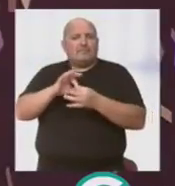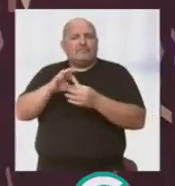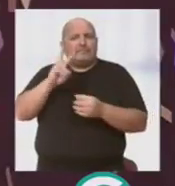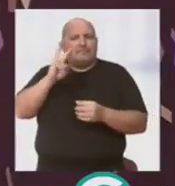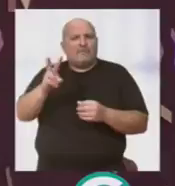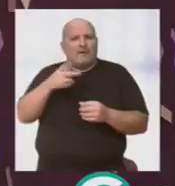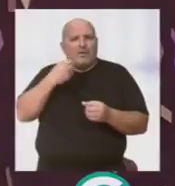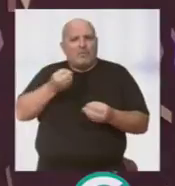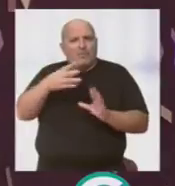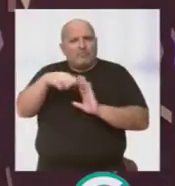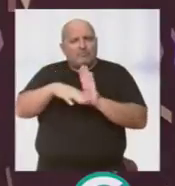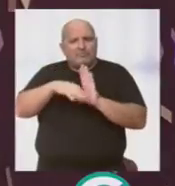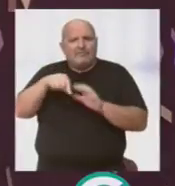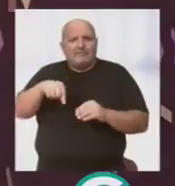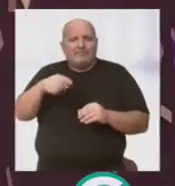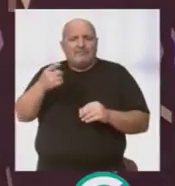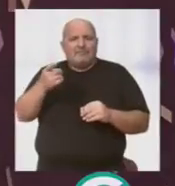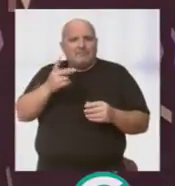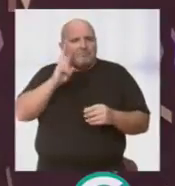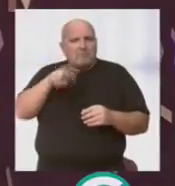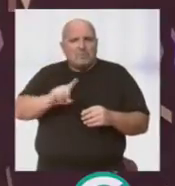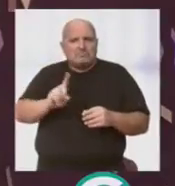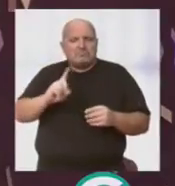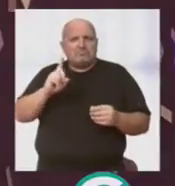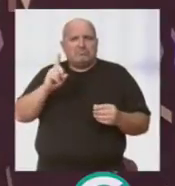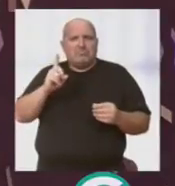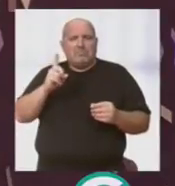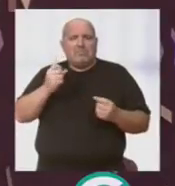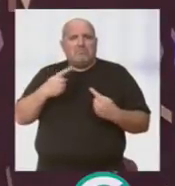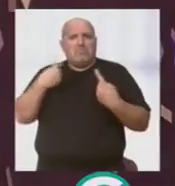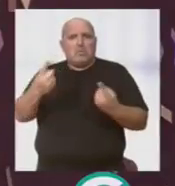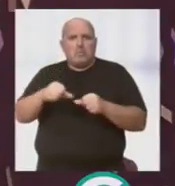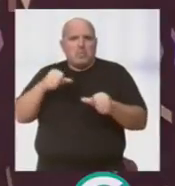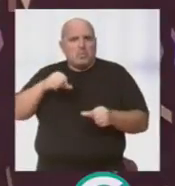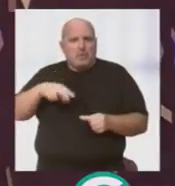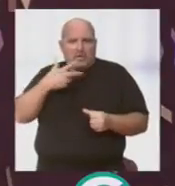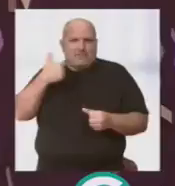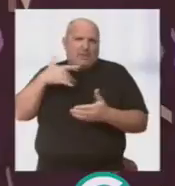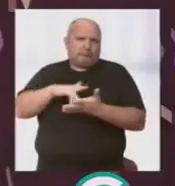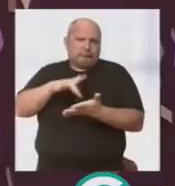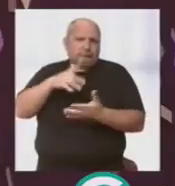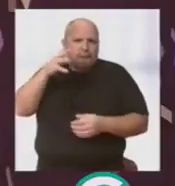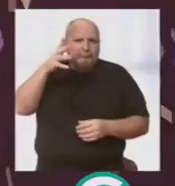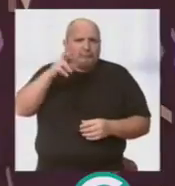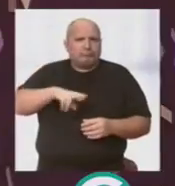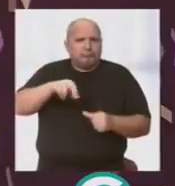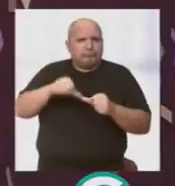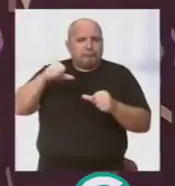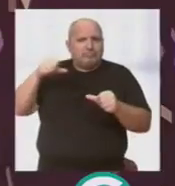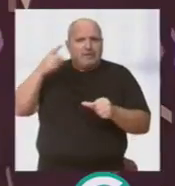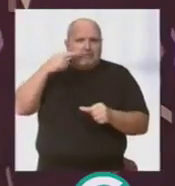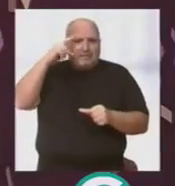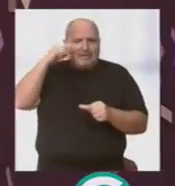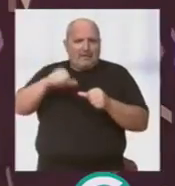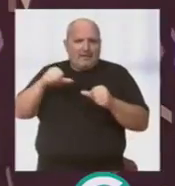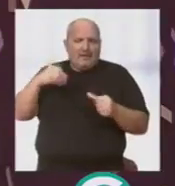os estrenáis con esta programación, pero José Luis, no sois debutantes ni muchísimo menos. Me refiero al hecho de que habéis tomado las riendas recientemente de